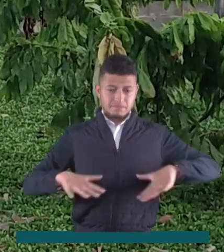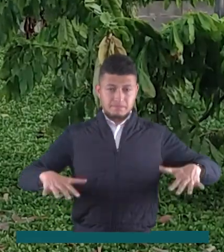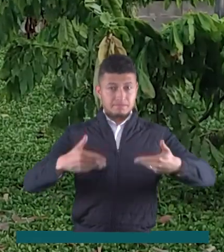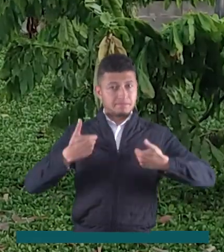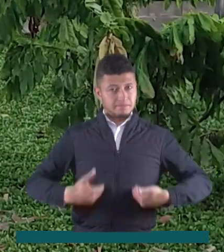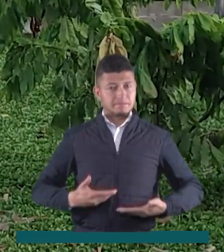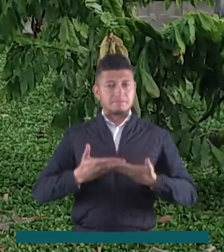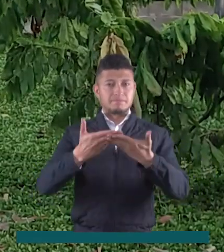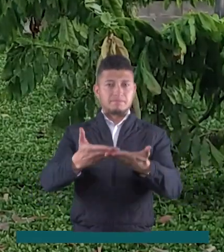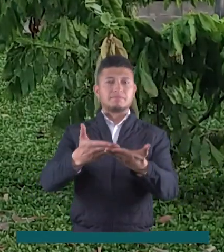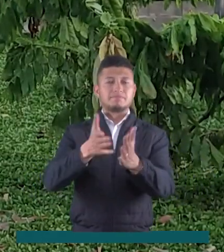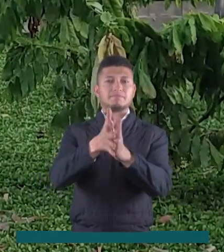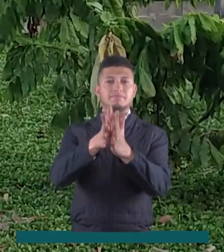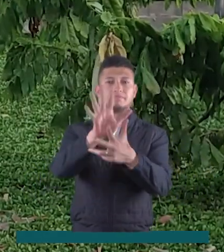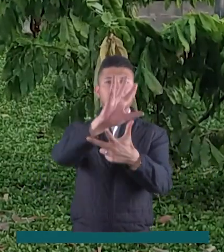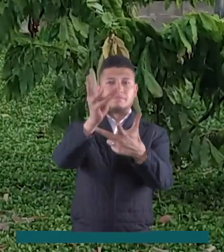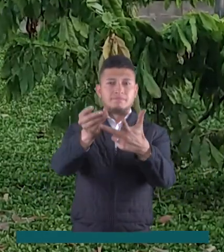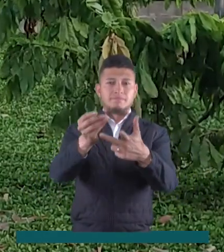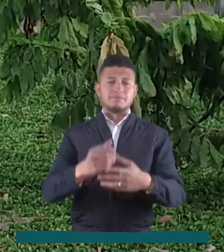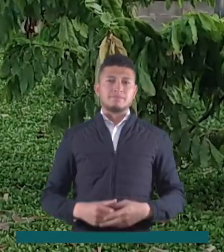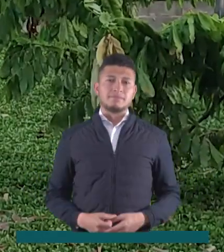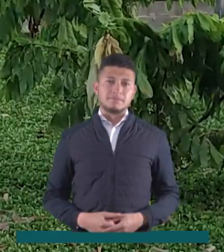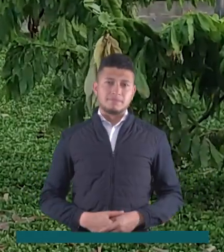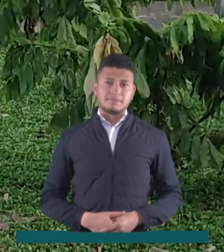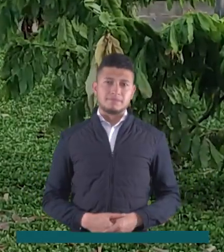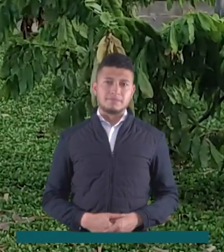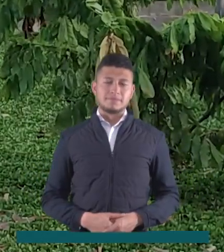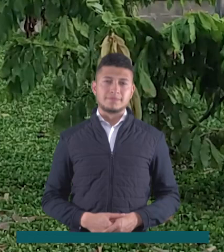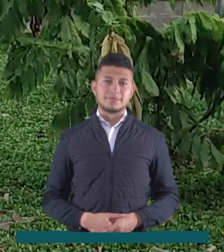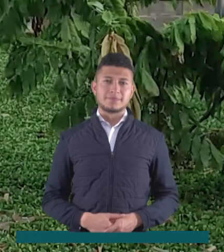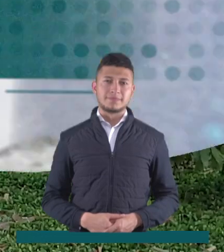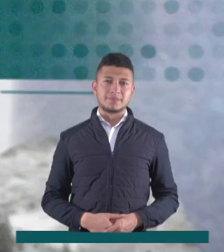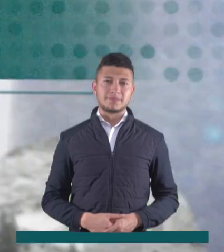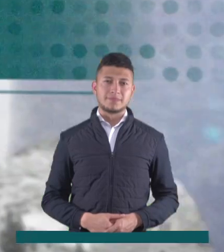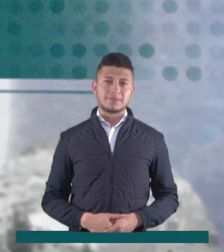informó Julio Ernesto Velázquez Arango, para enlace 13.